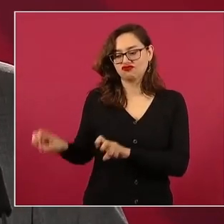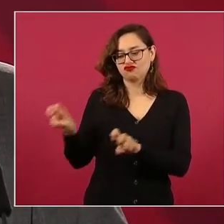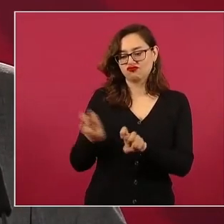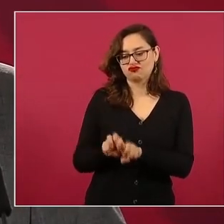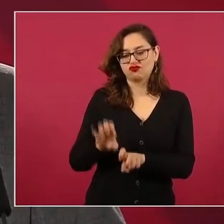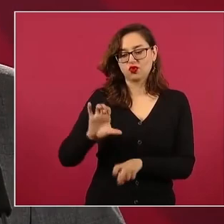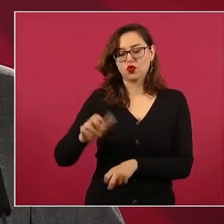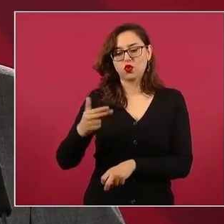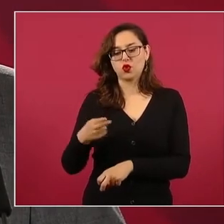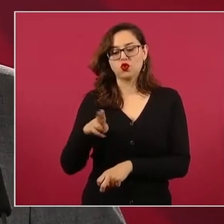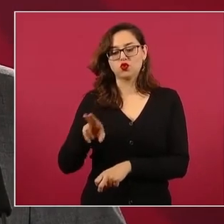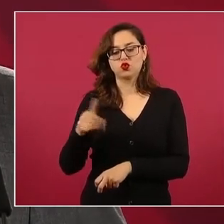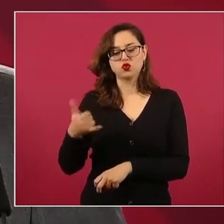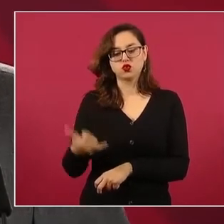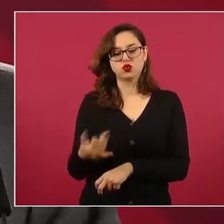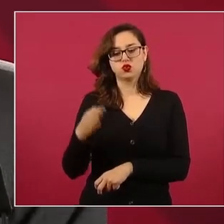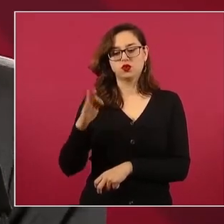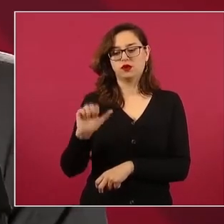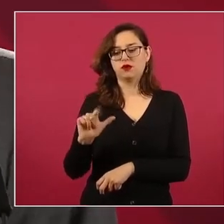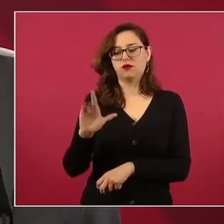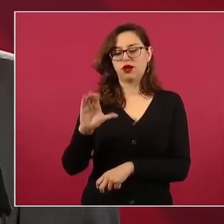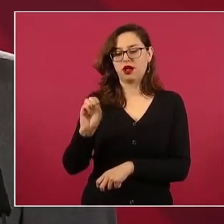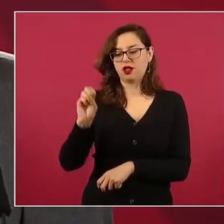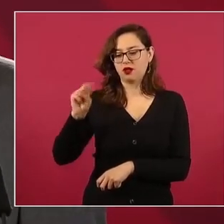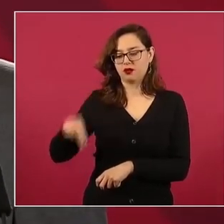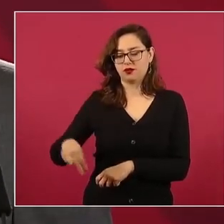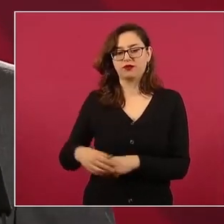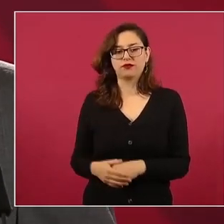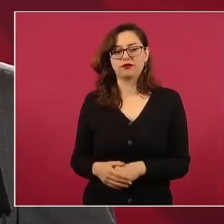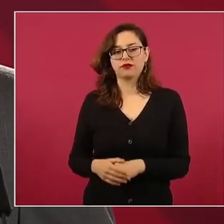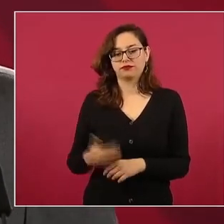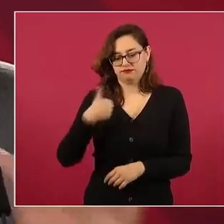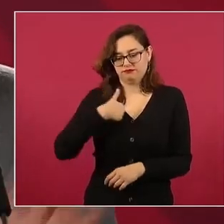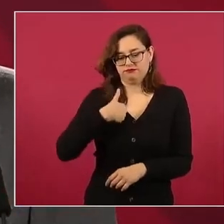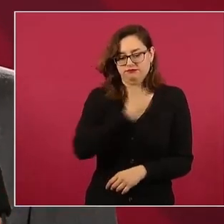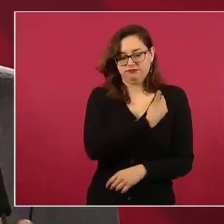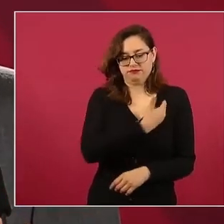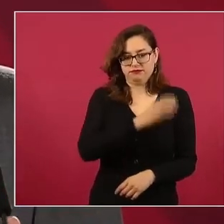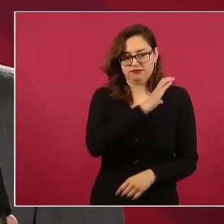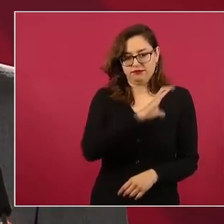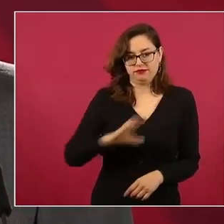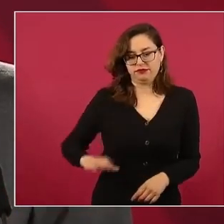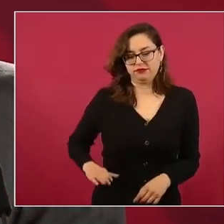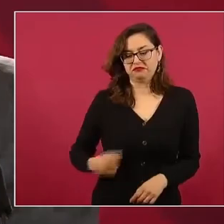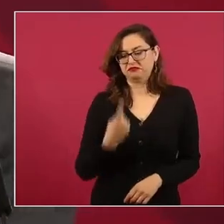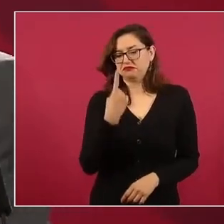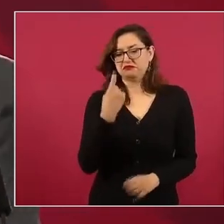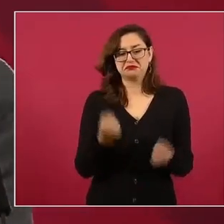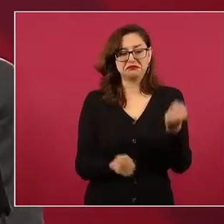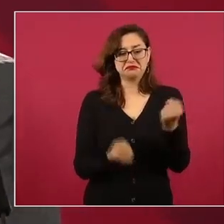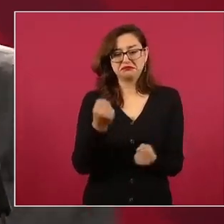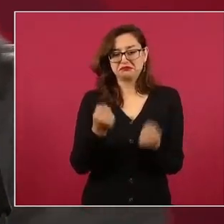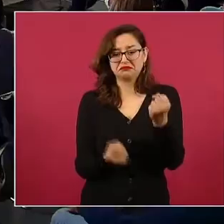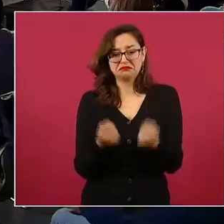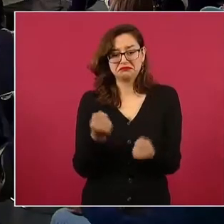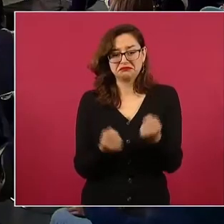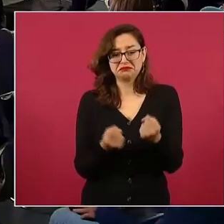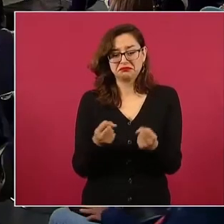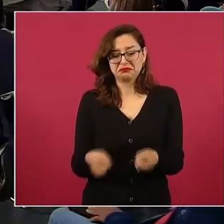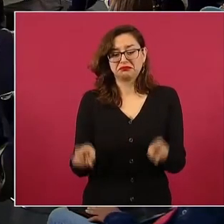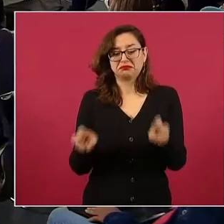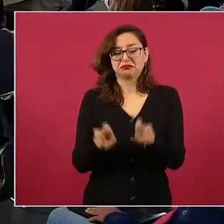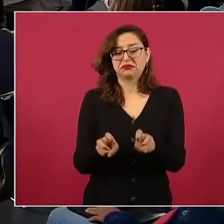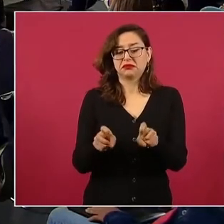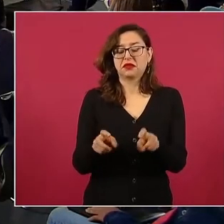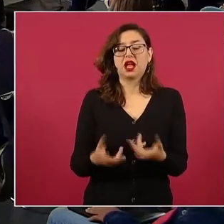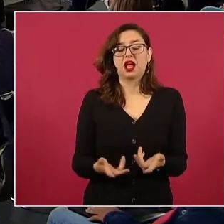Chuy Falcón, y yo era el candidato, un solo carro. Y atrás, también